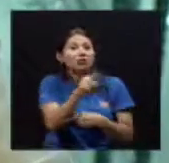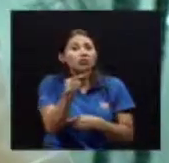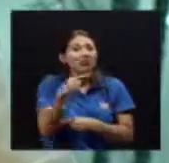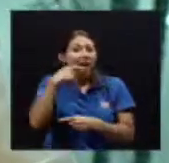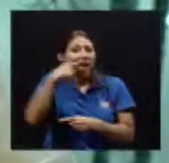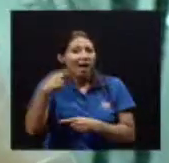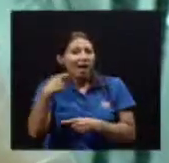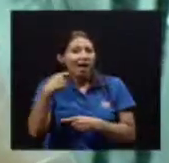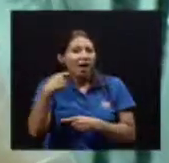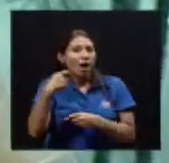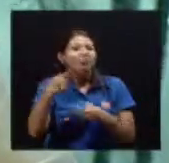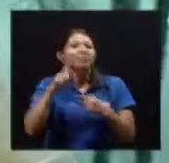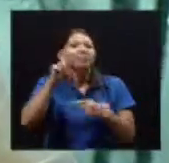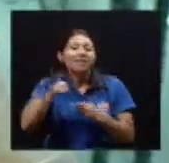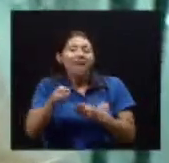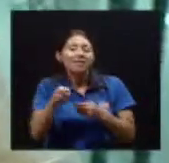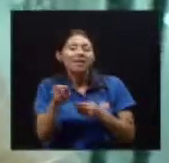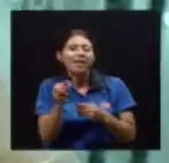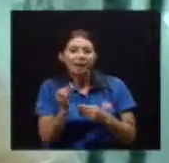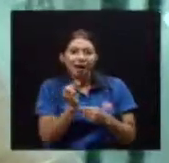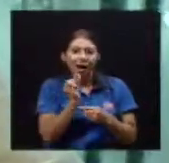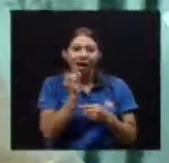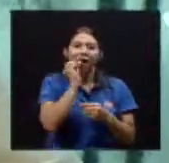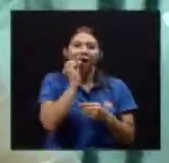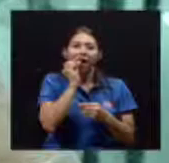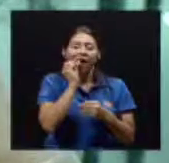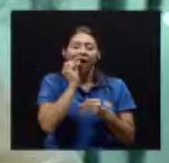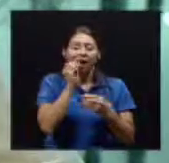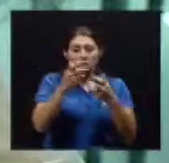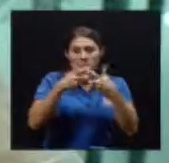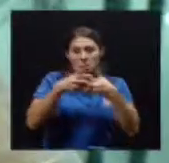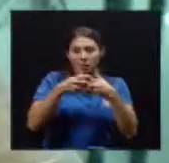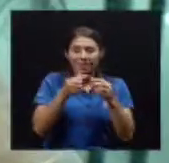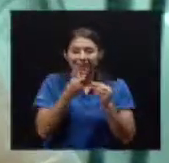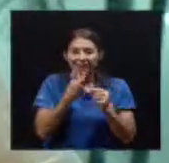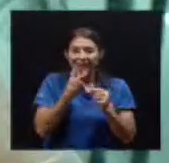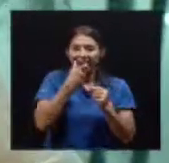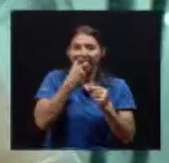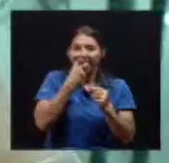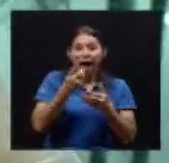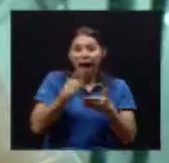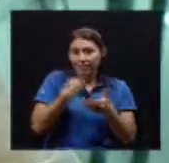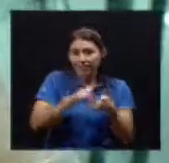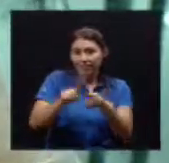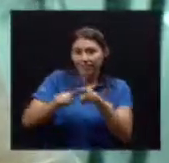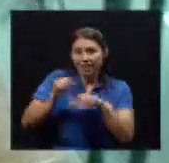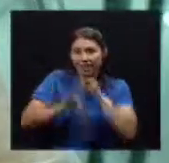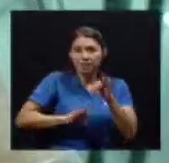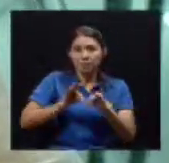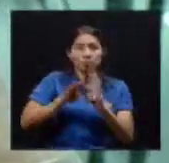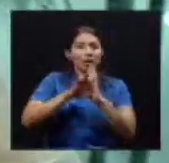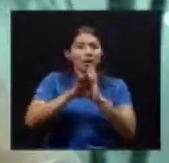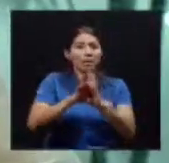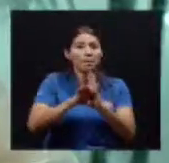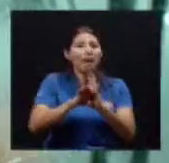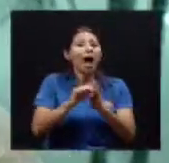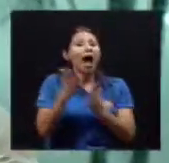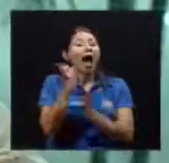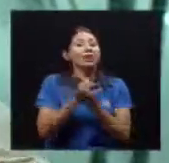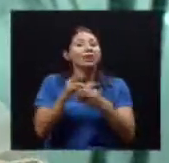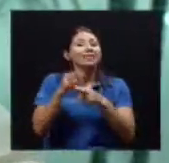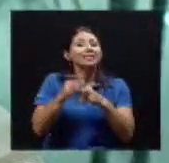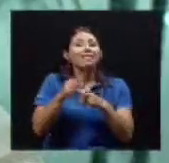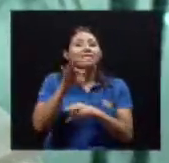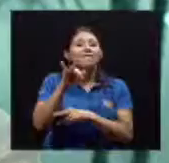Tenemos los removibles Que se dividen en dos Los que tienen ganchitos Para decirte Todavía tiene dientes Entonces Son los